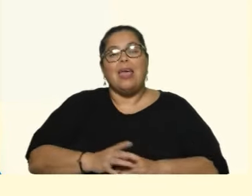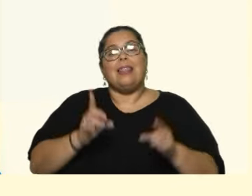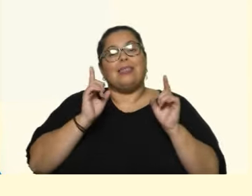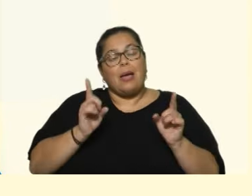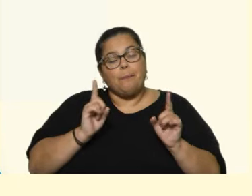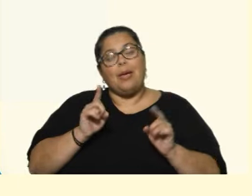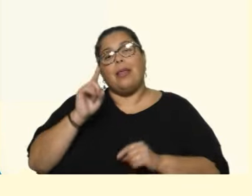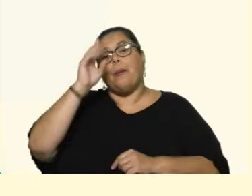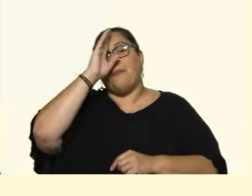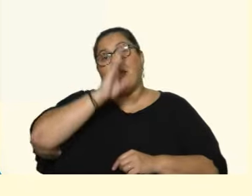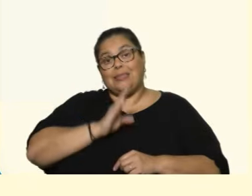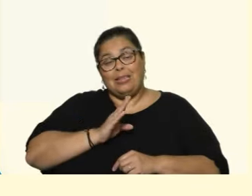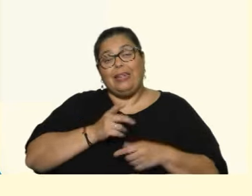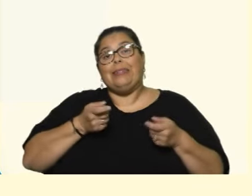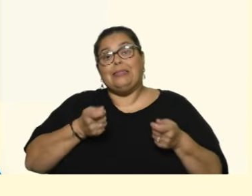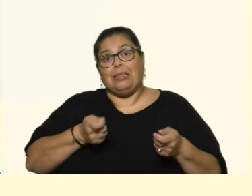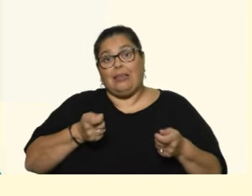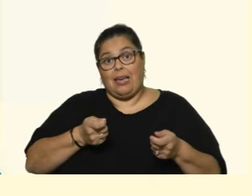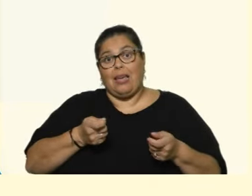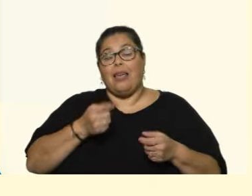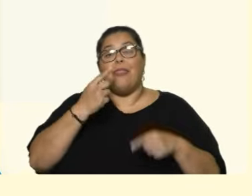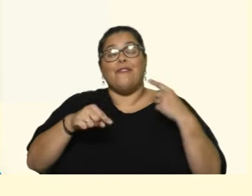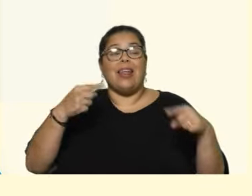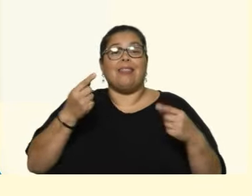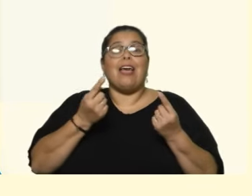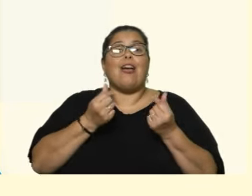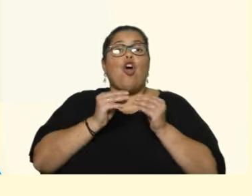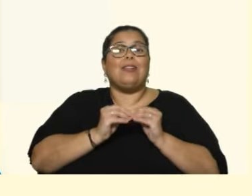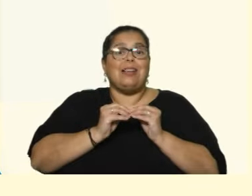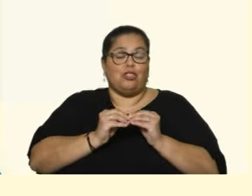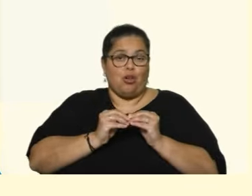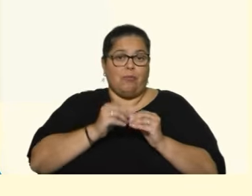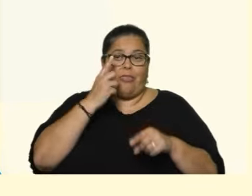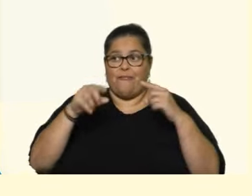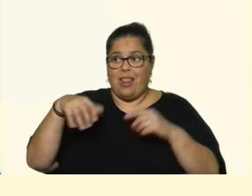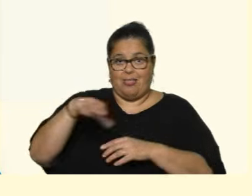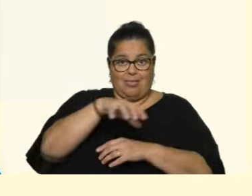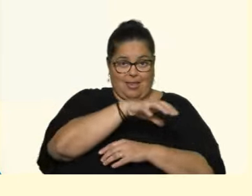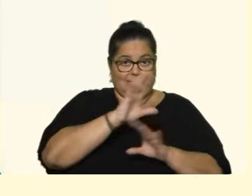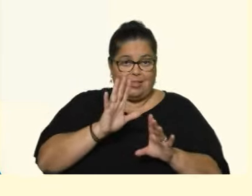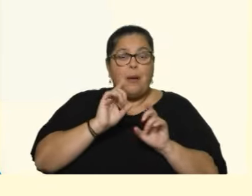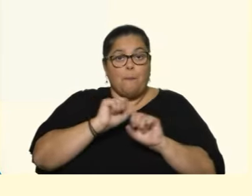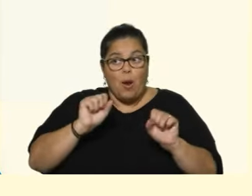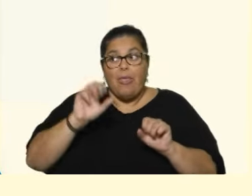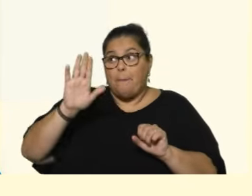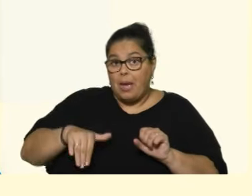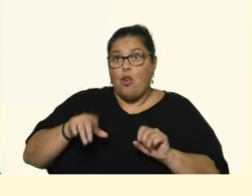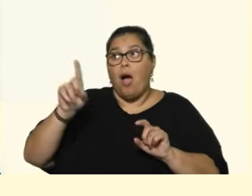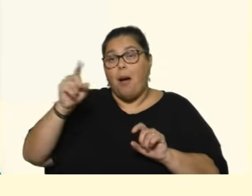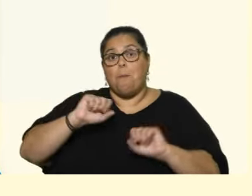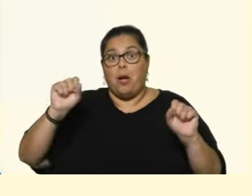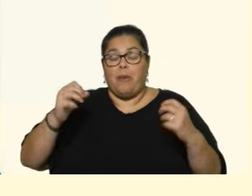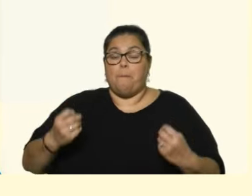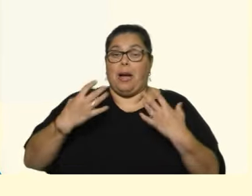incide en las cotizaciones de varios rubros. Menor oferta puede terminar impactando también en precios a nivel internacional. Y un impacto